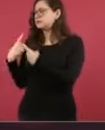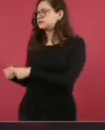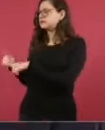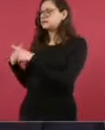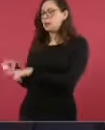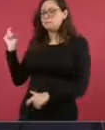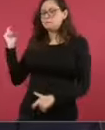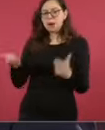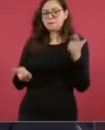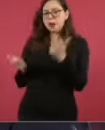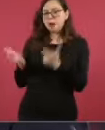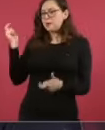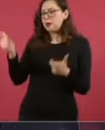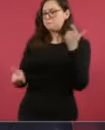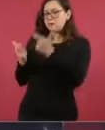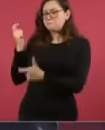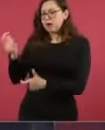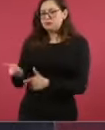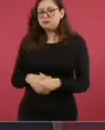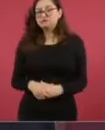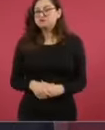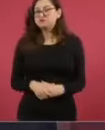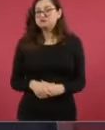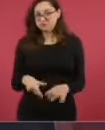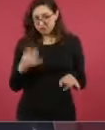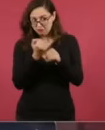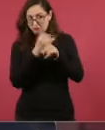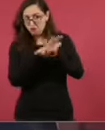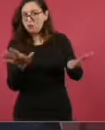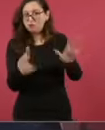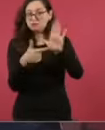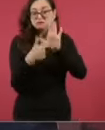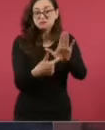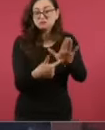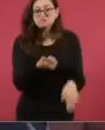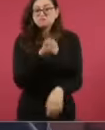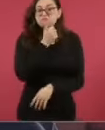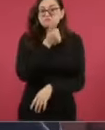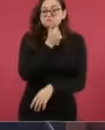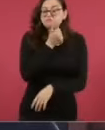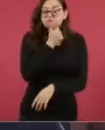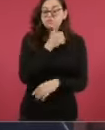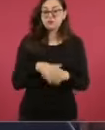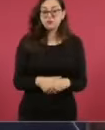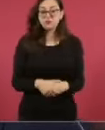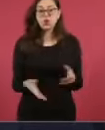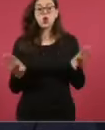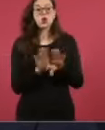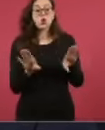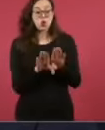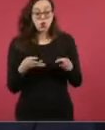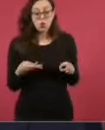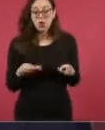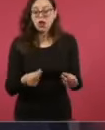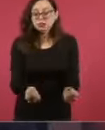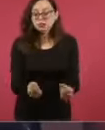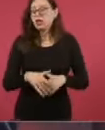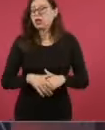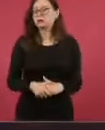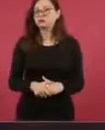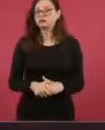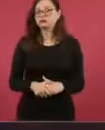cómo lo distribuyeron, cuánto se gastaron en el hashtag